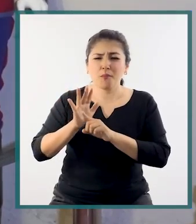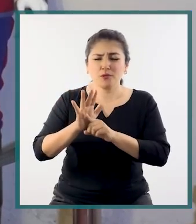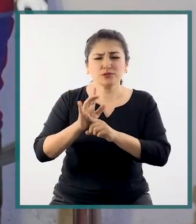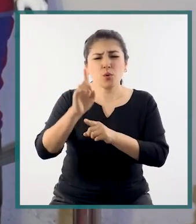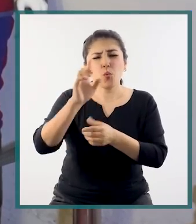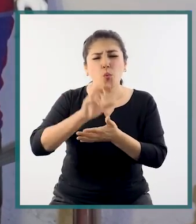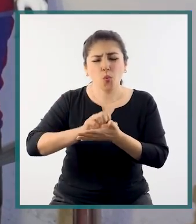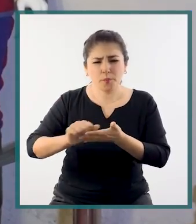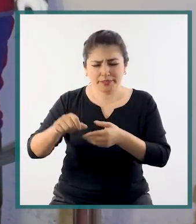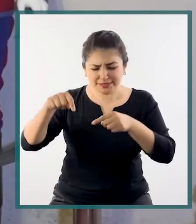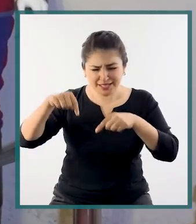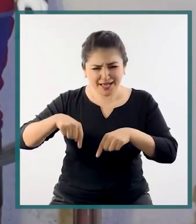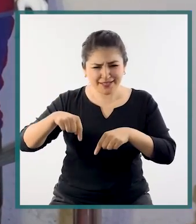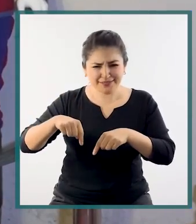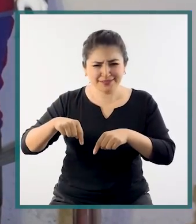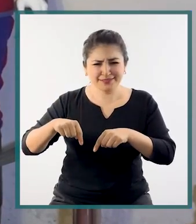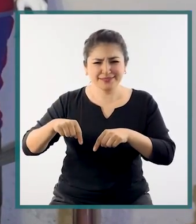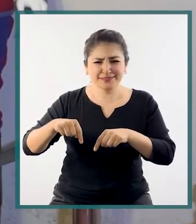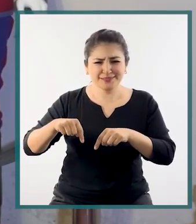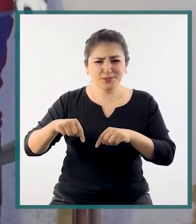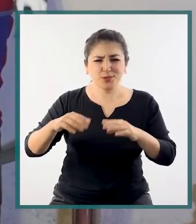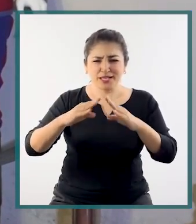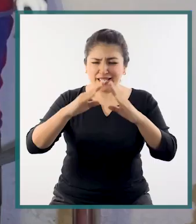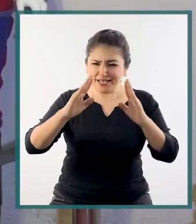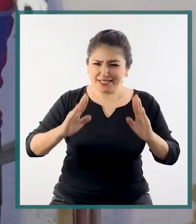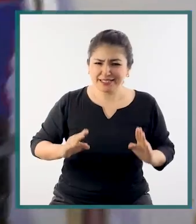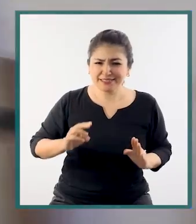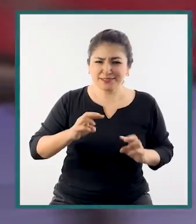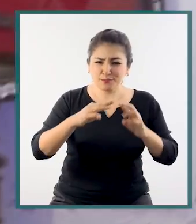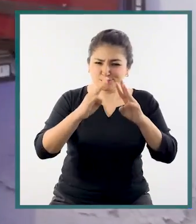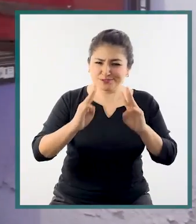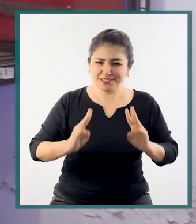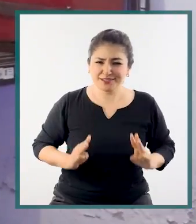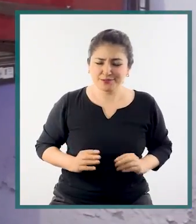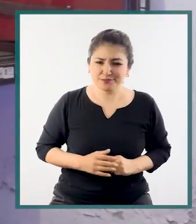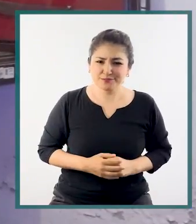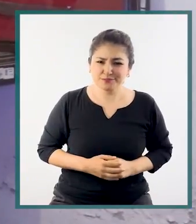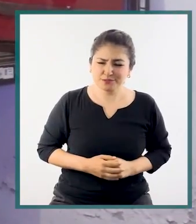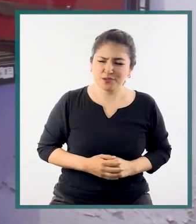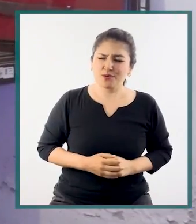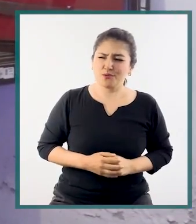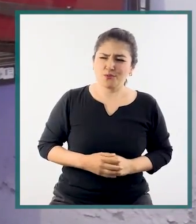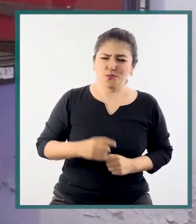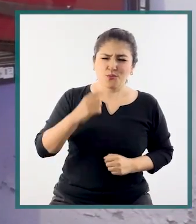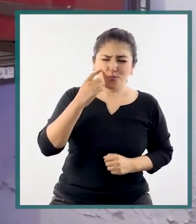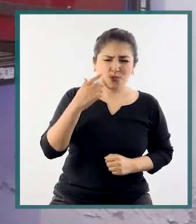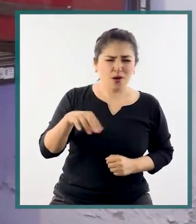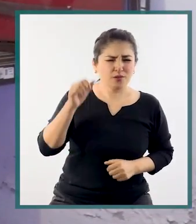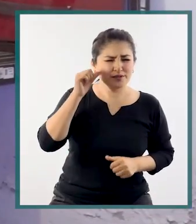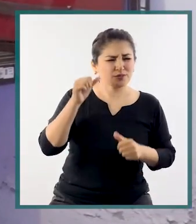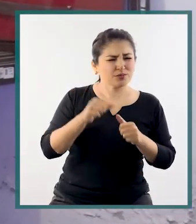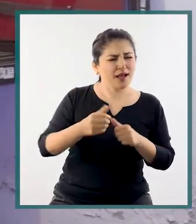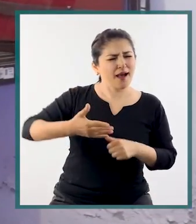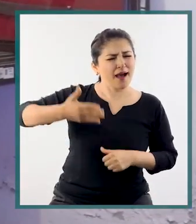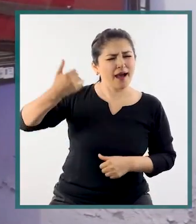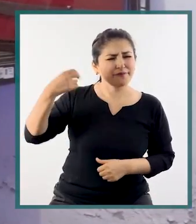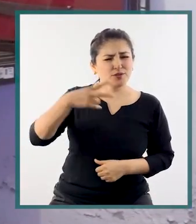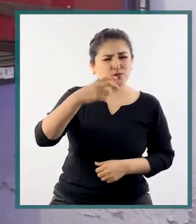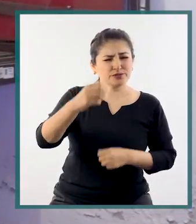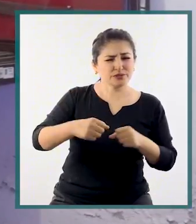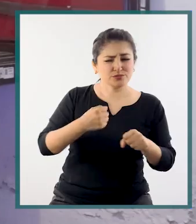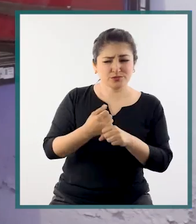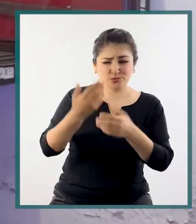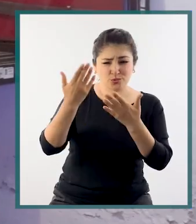que va a estar durante un mes aquí, en la Casa Museo Raimondi. Es extraordinario recordar que hace 200 años,